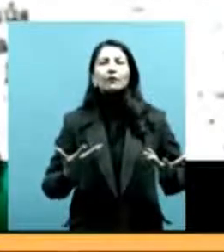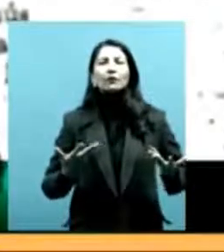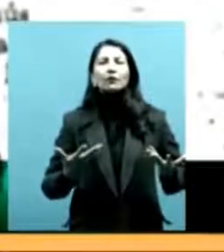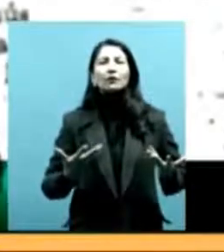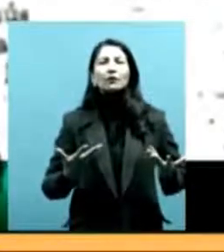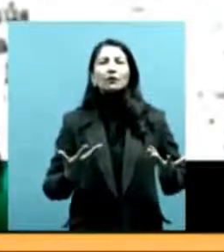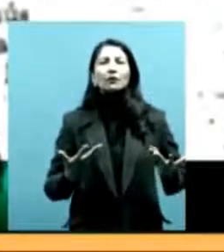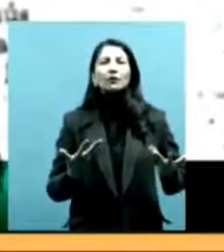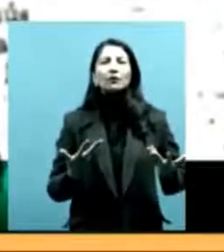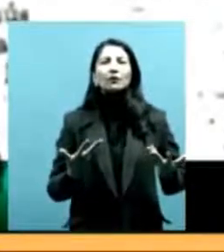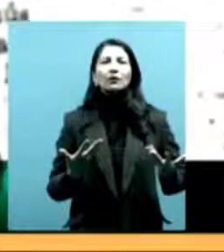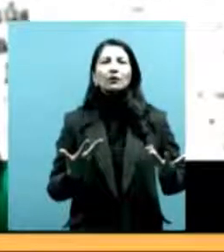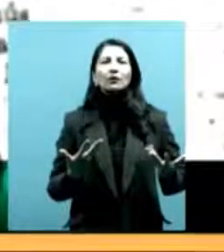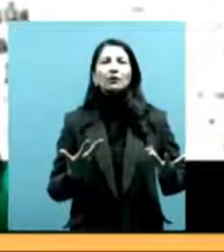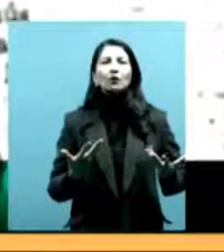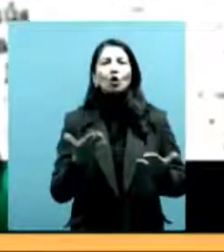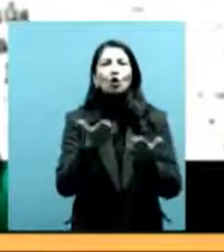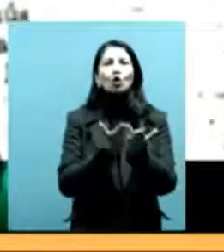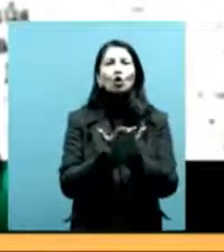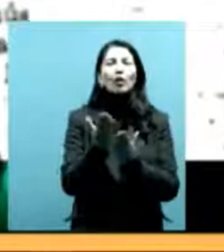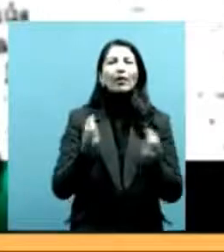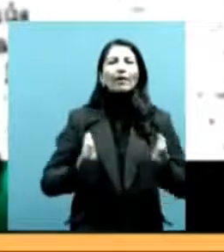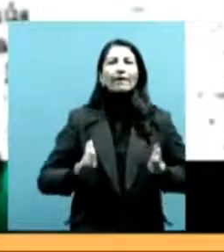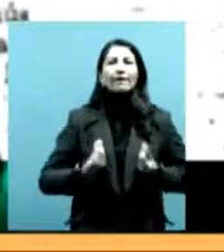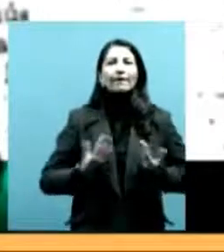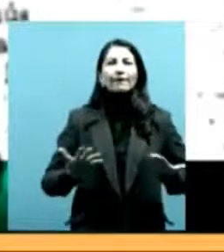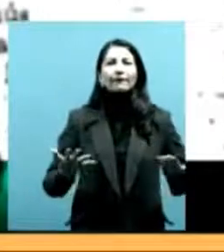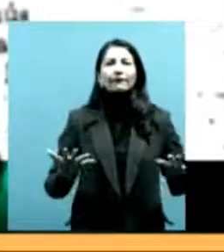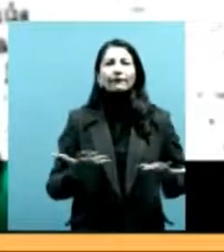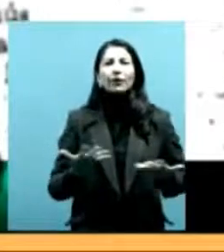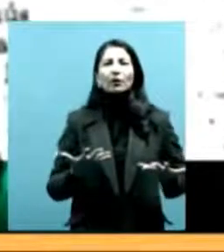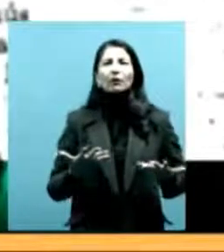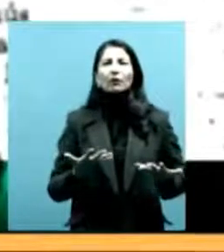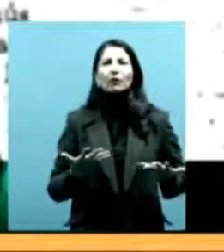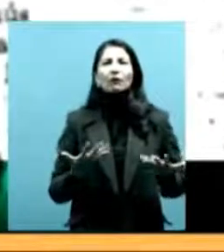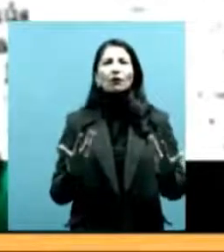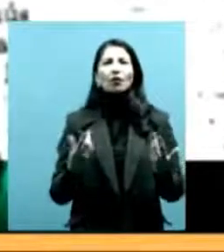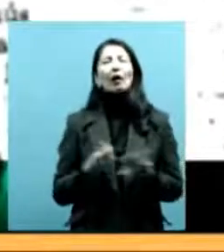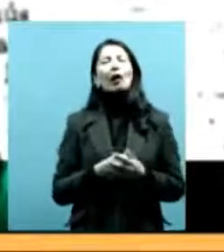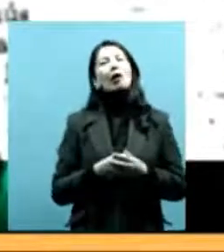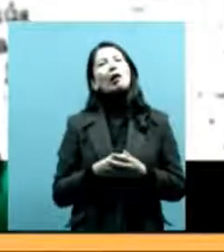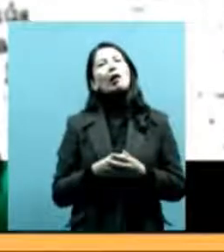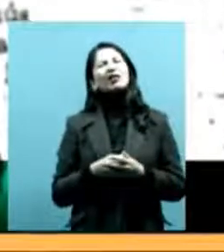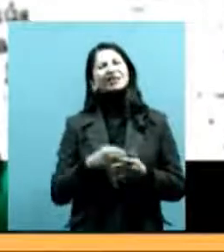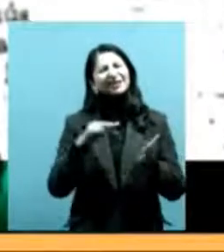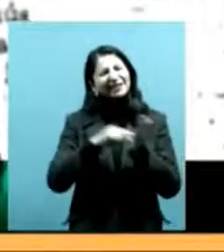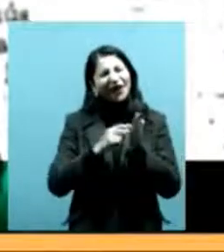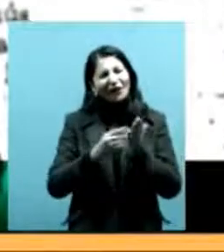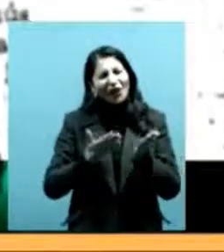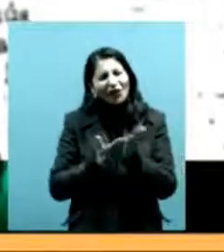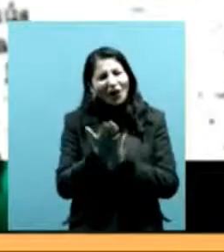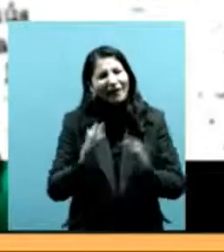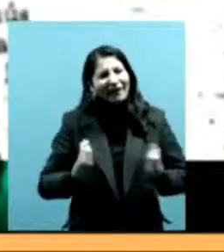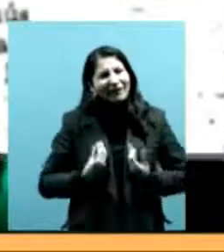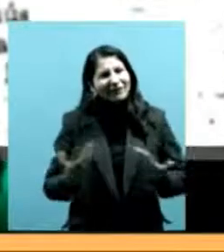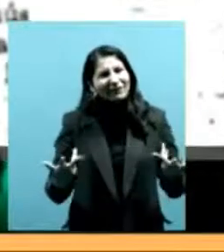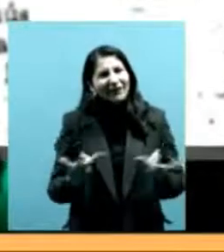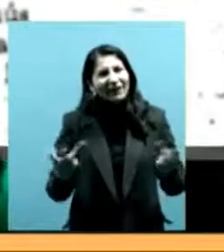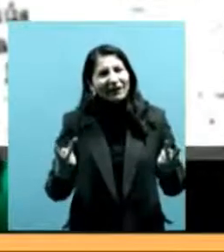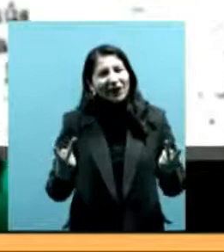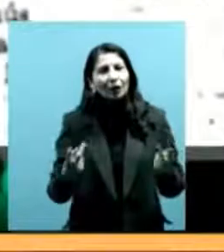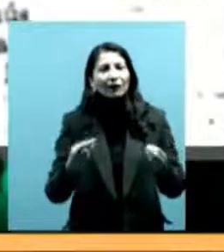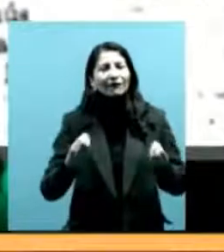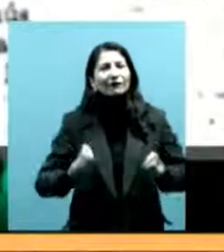el primero de abril del mismo año. Todavía vivos. ¿Por qué todavía vivos cuando los que menciona